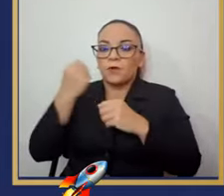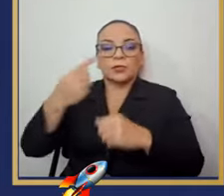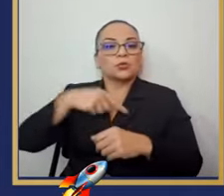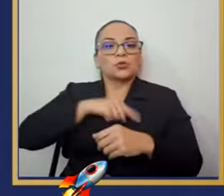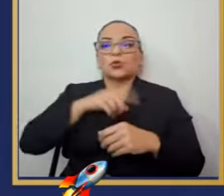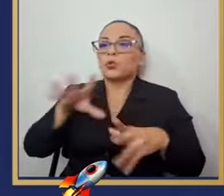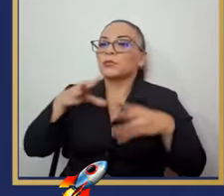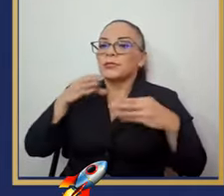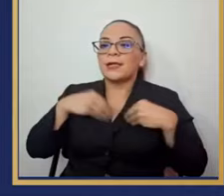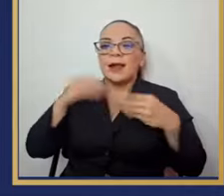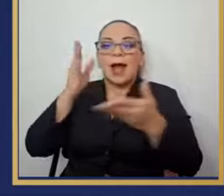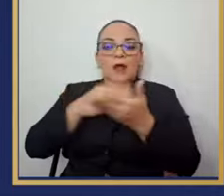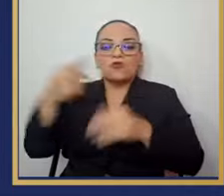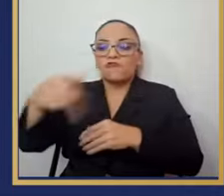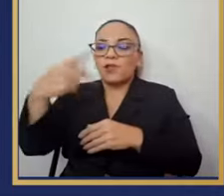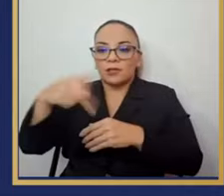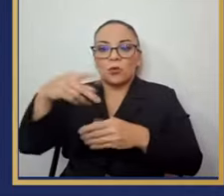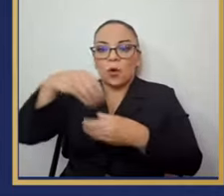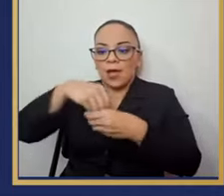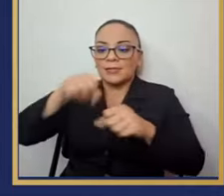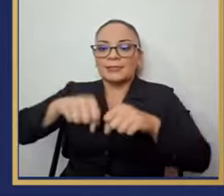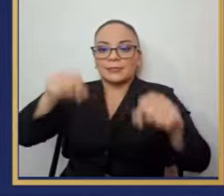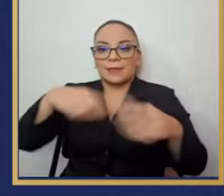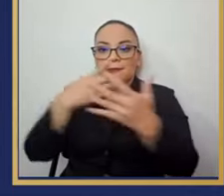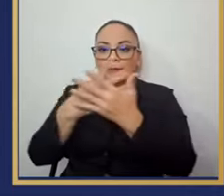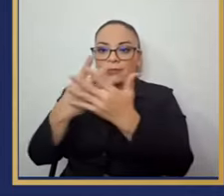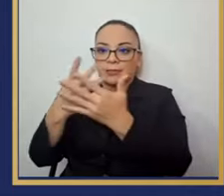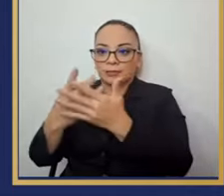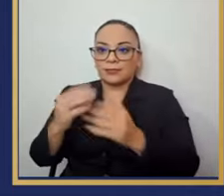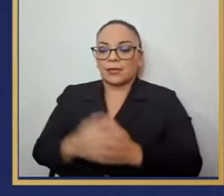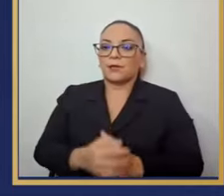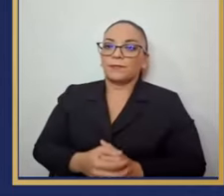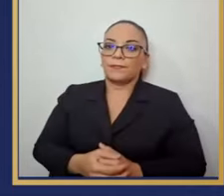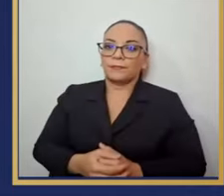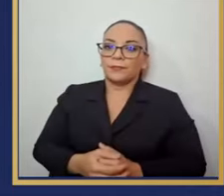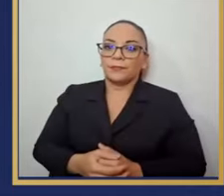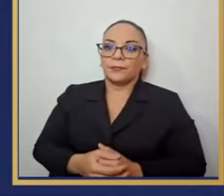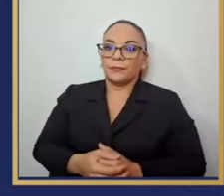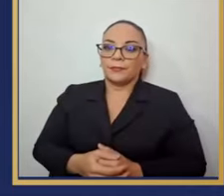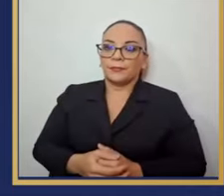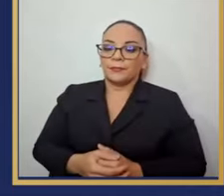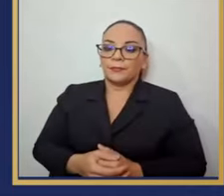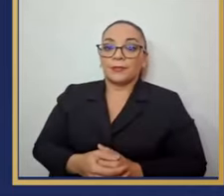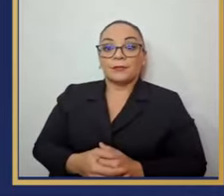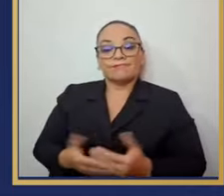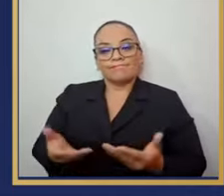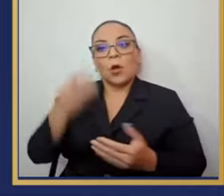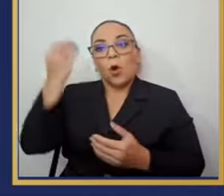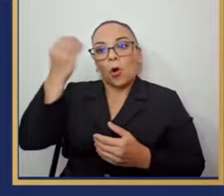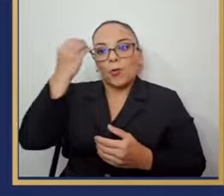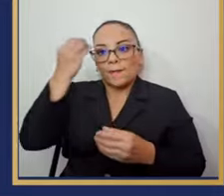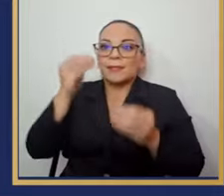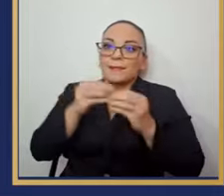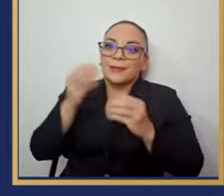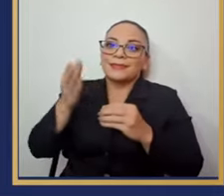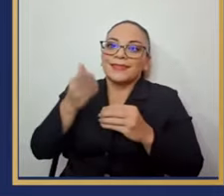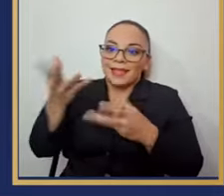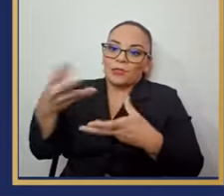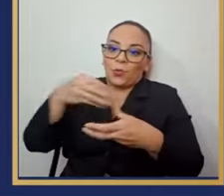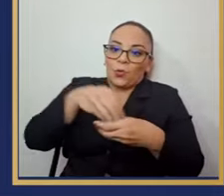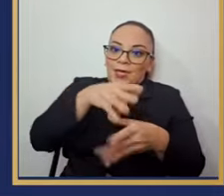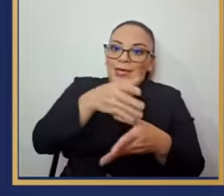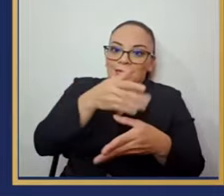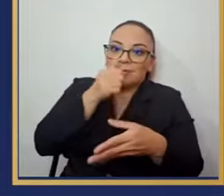riesgo el sistema penitenciario. Obviamente vuelve más lento el ingreso, pero nos debe caracterizar esa revisión.